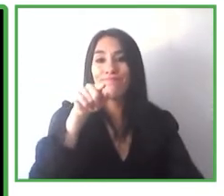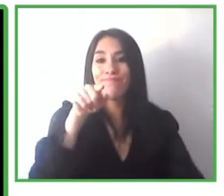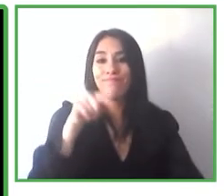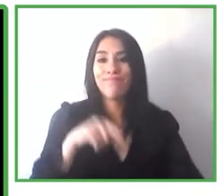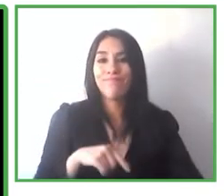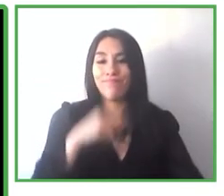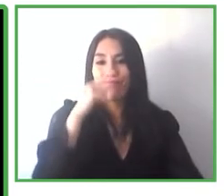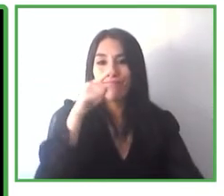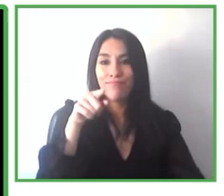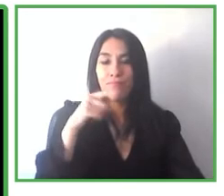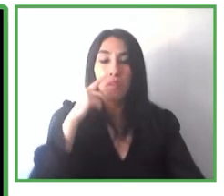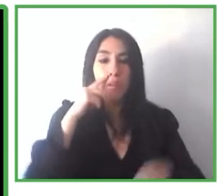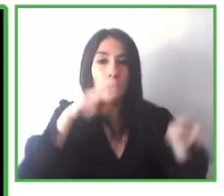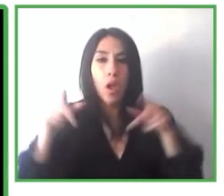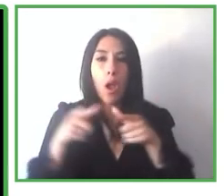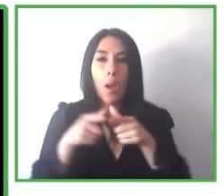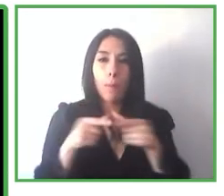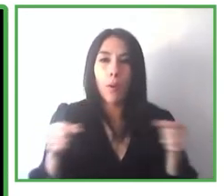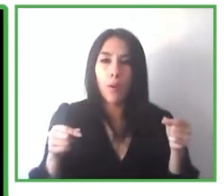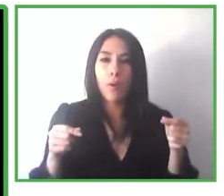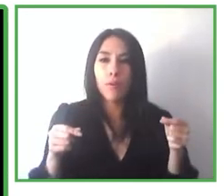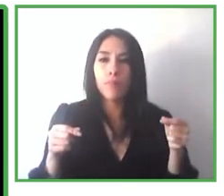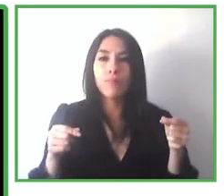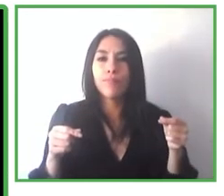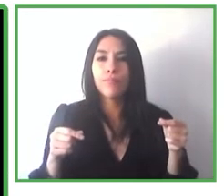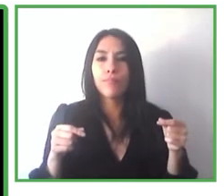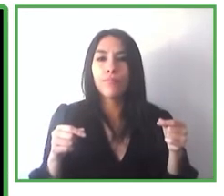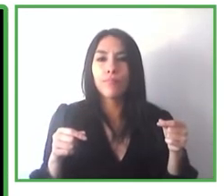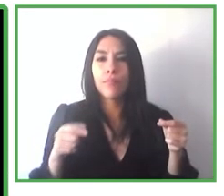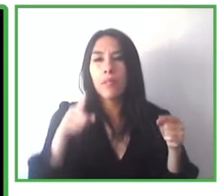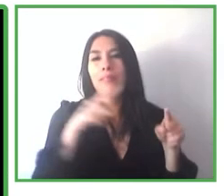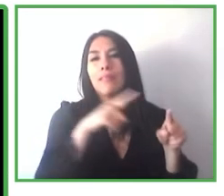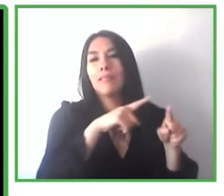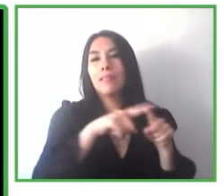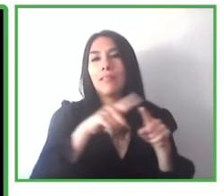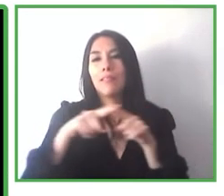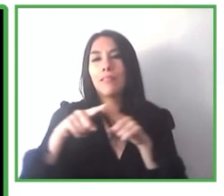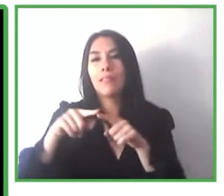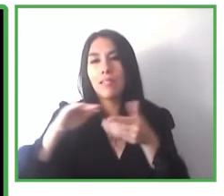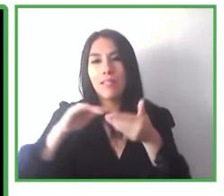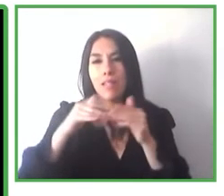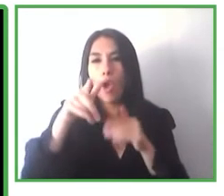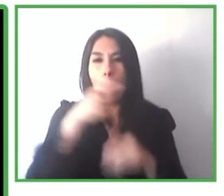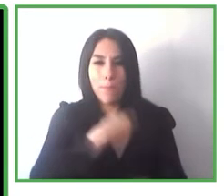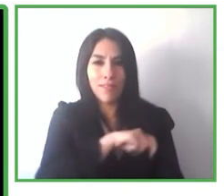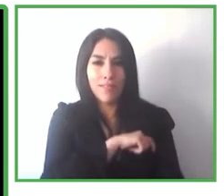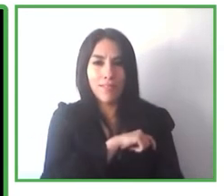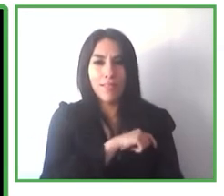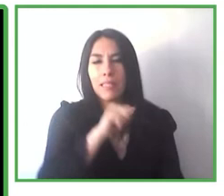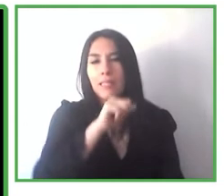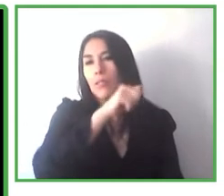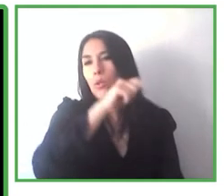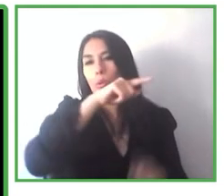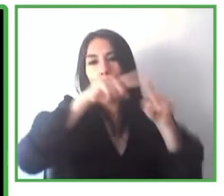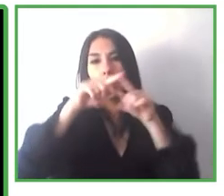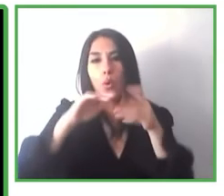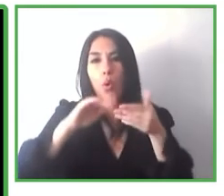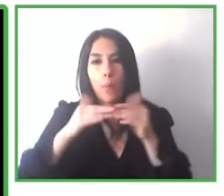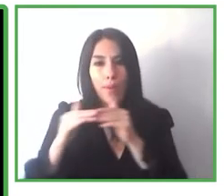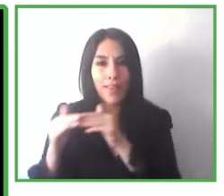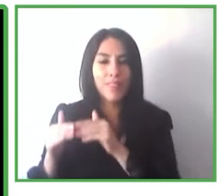y múltiples ciudades como si recordáis ahora el ejemplo que os he explicado de esta señalítica en Murcia tenemos el mismo problema